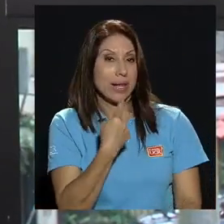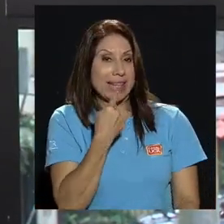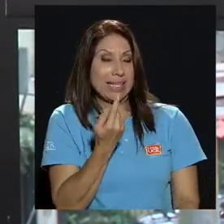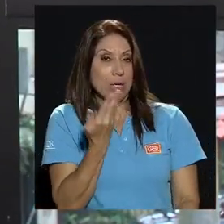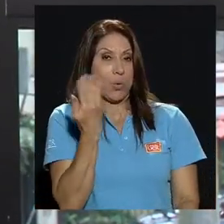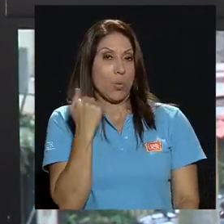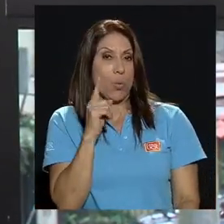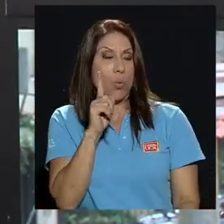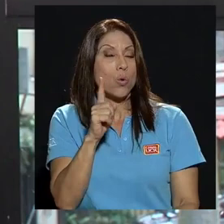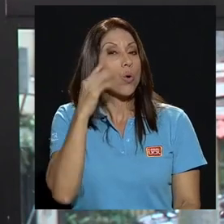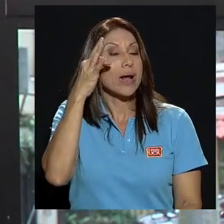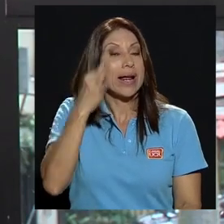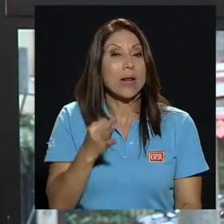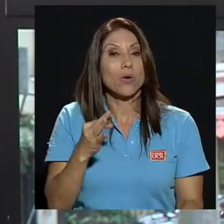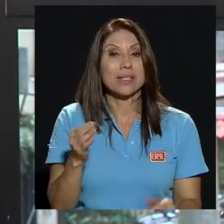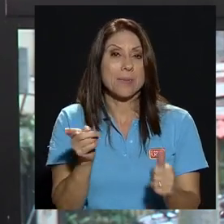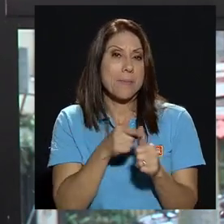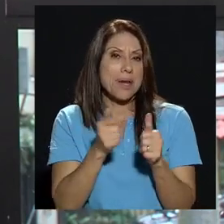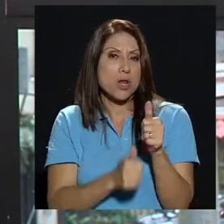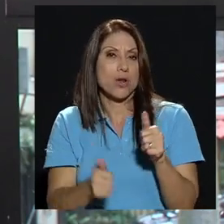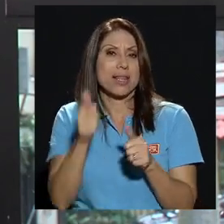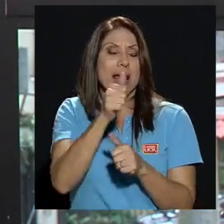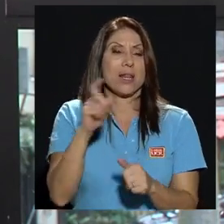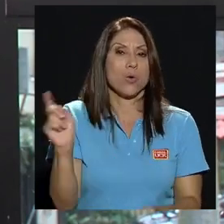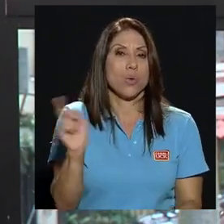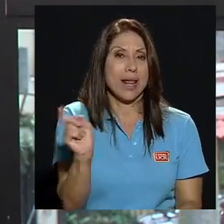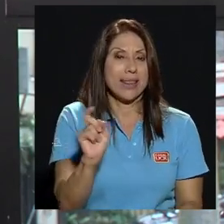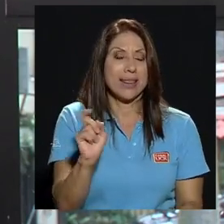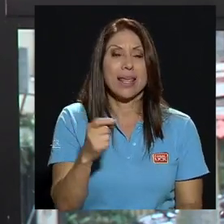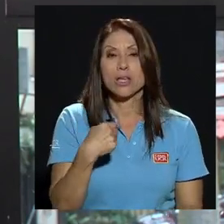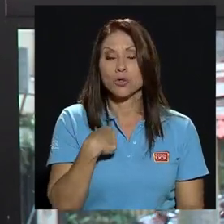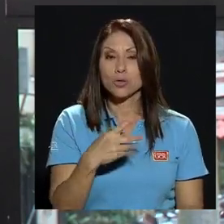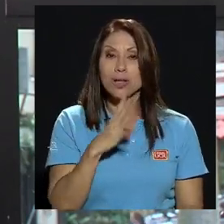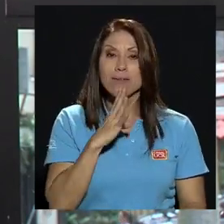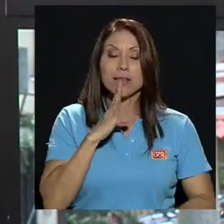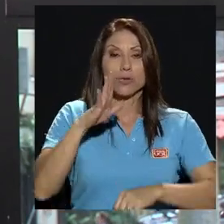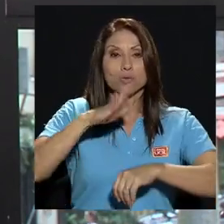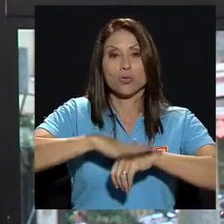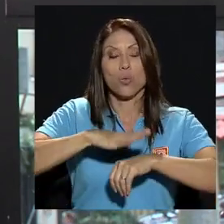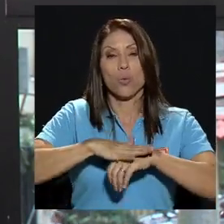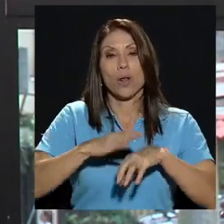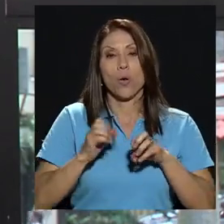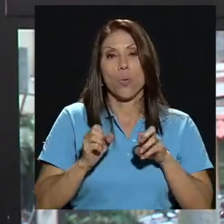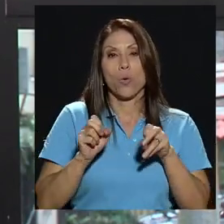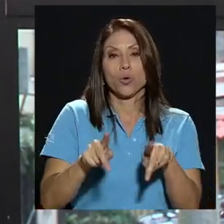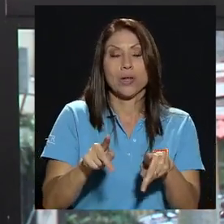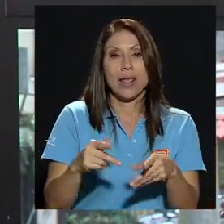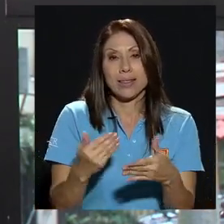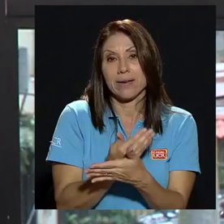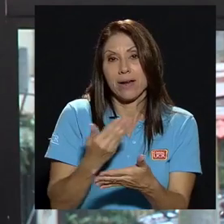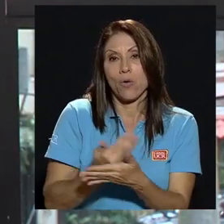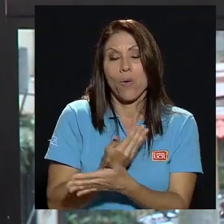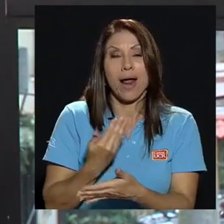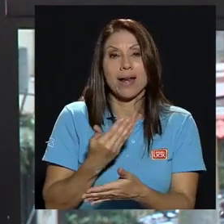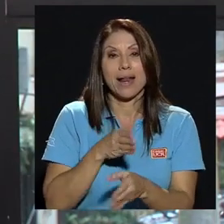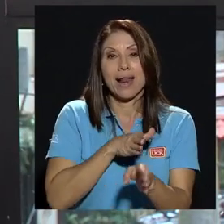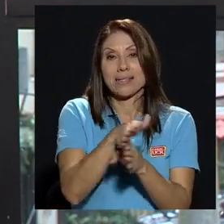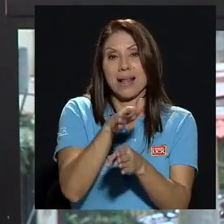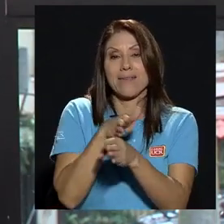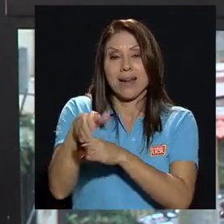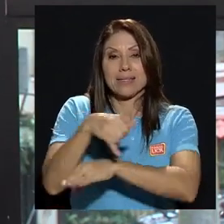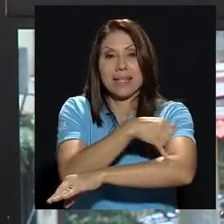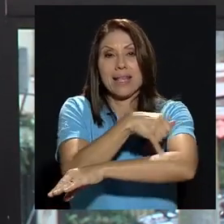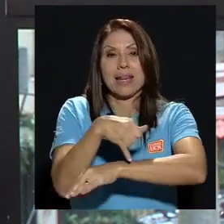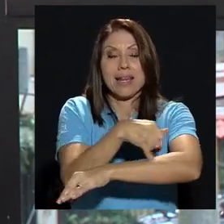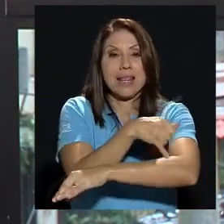prioritario y urgente por supuesto que me refiero al de la oportunidad de renovar las carreras de